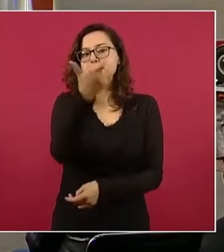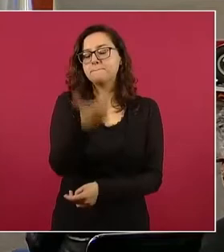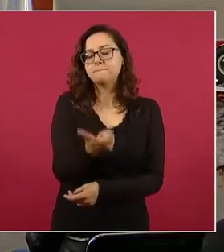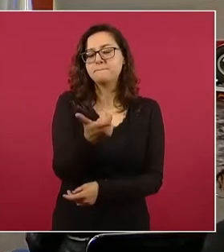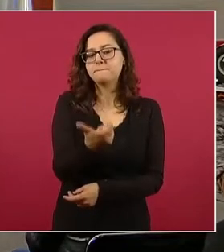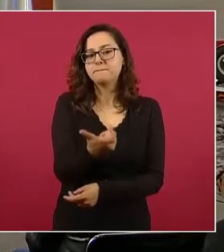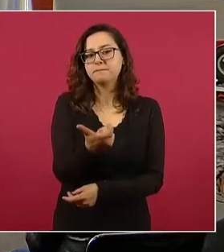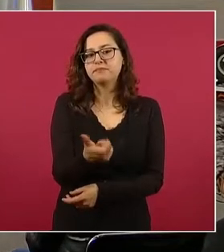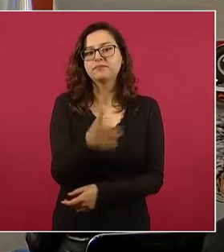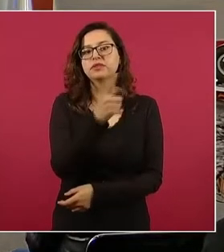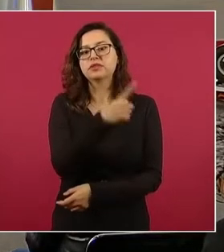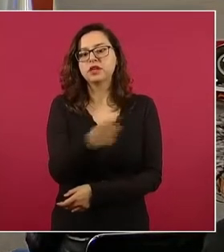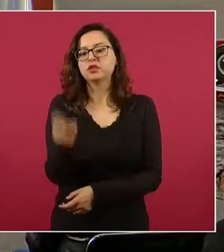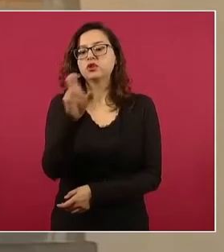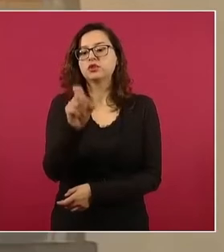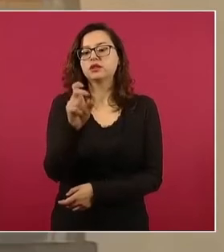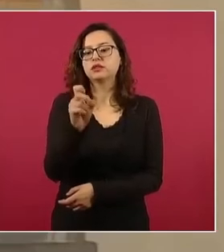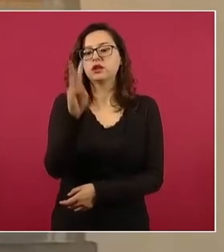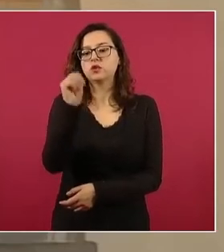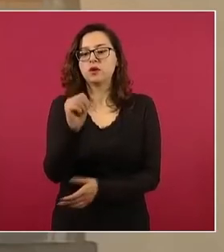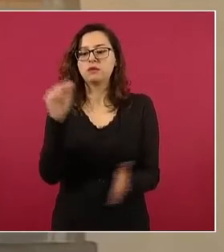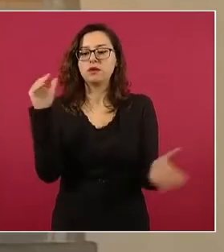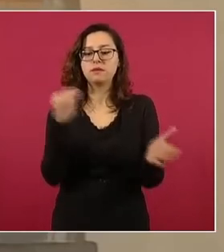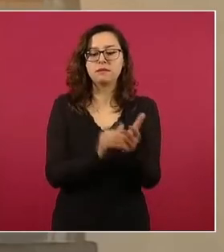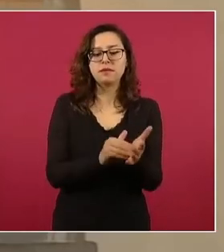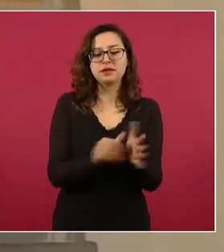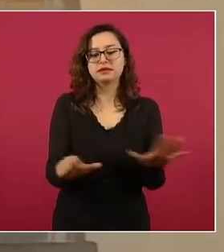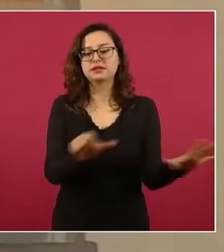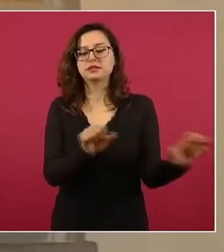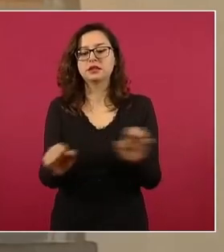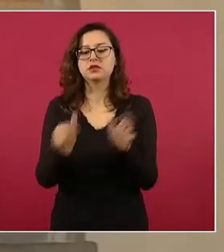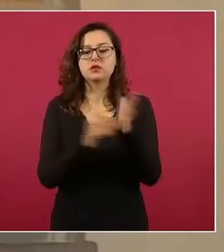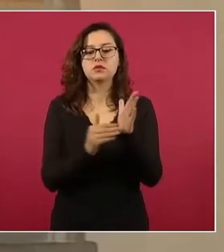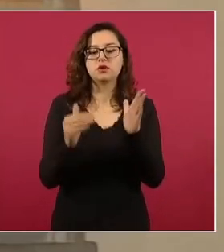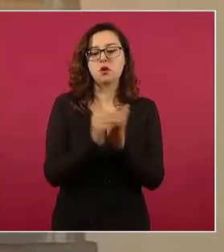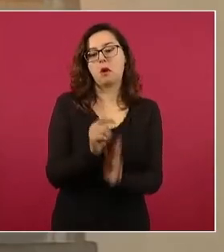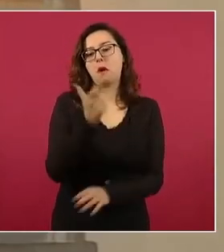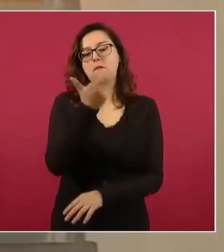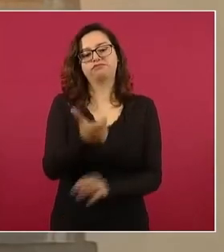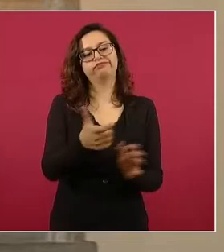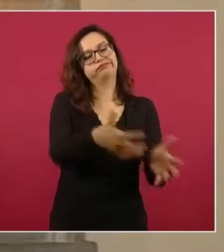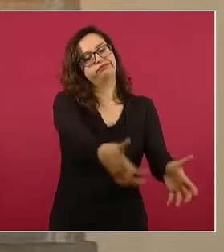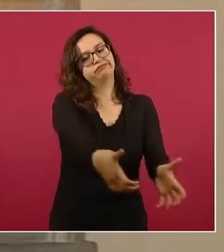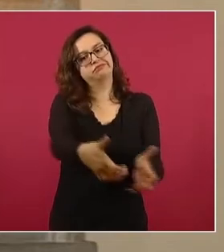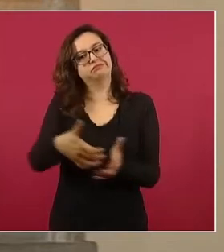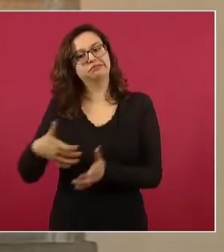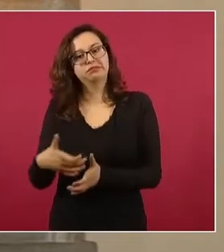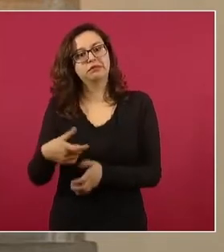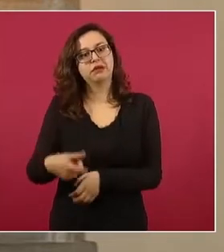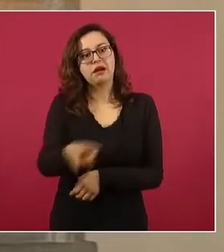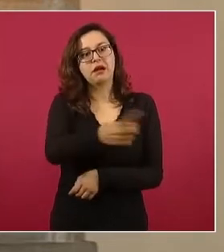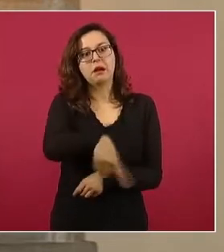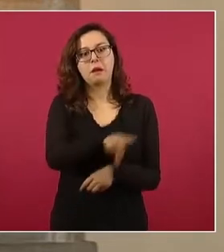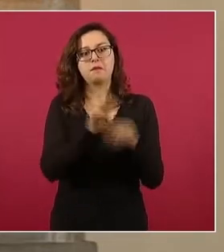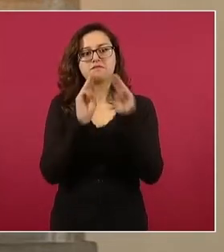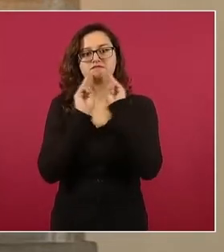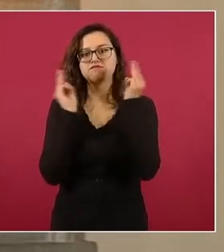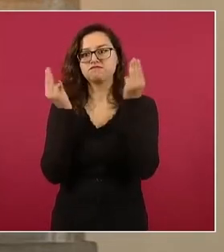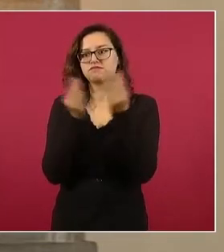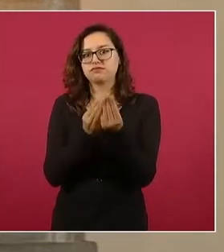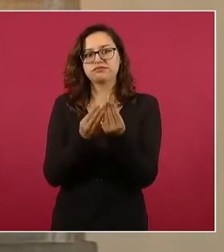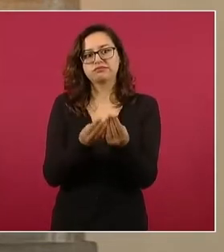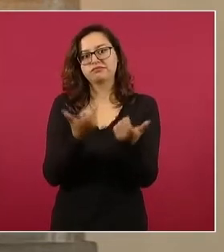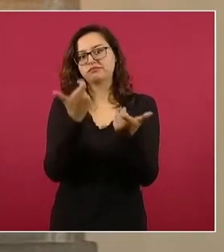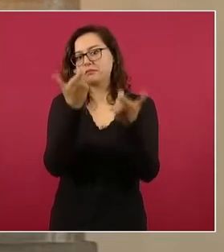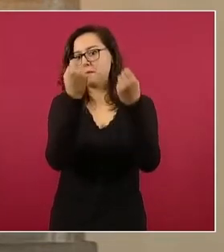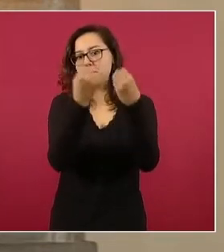por más de 139 mil 600 millones de pesos. Ese es el tamaño del aseguramiento que se ha hecho en